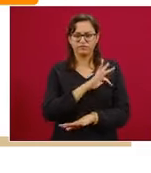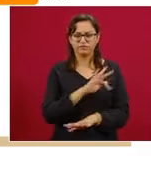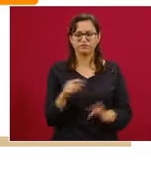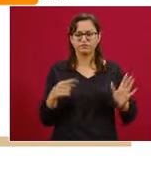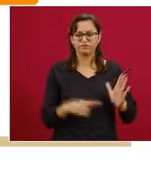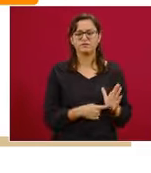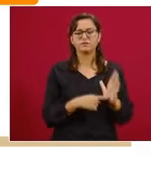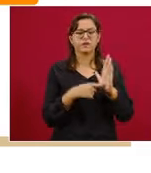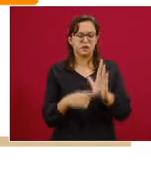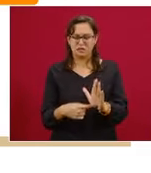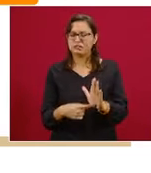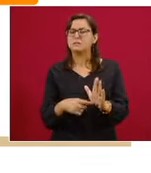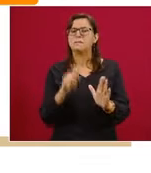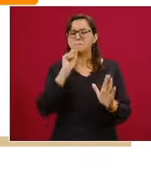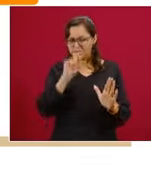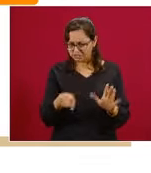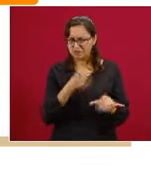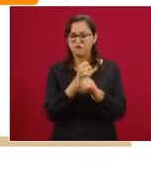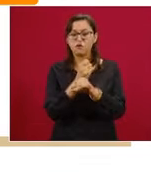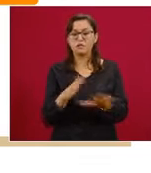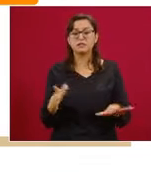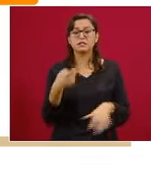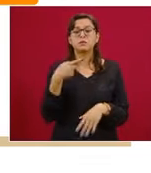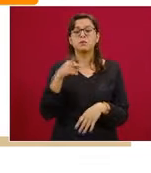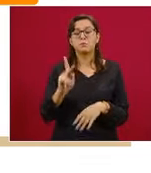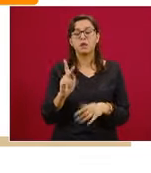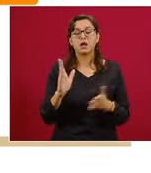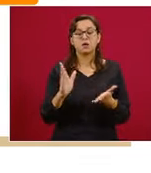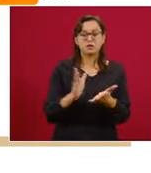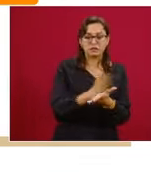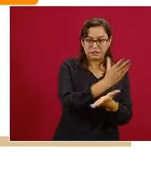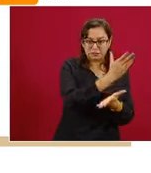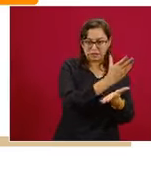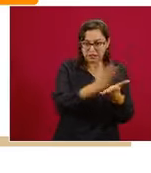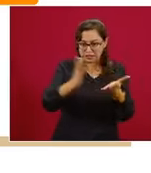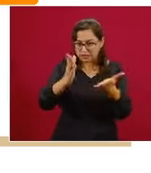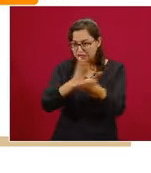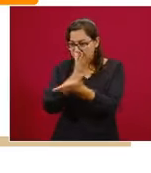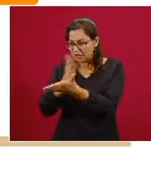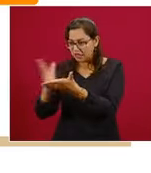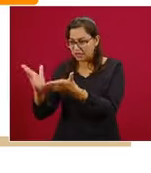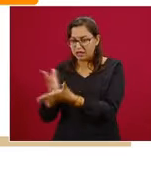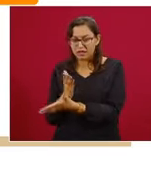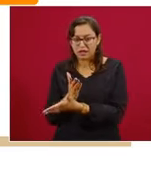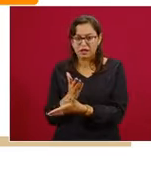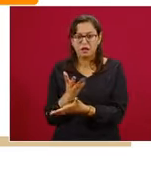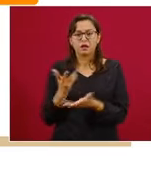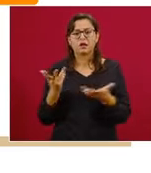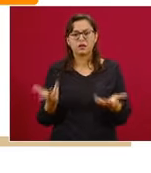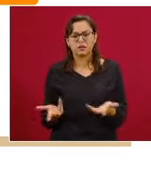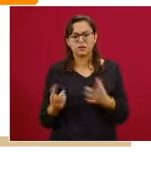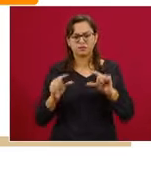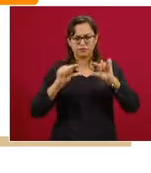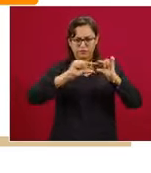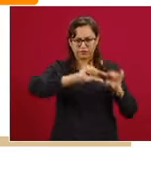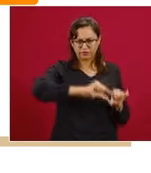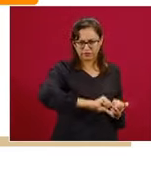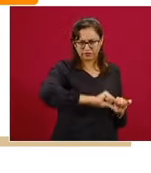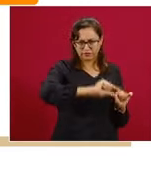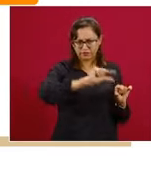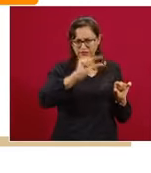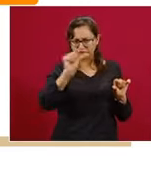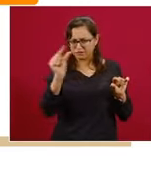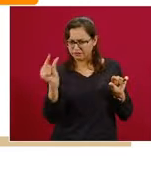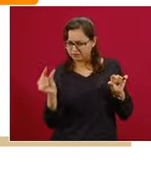la información es la misma, simplemente hicimos una desagregación de la zona intermedia de esta gráfica